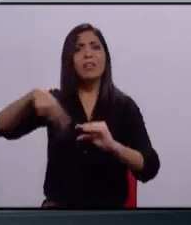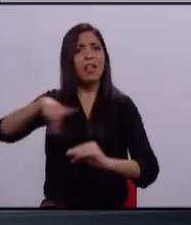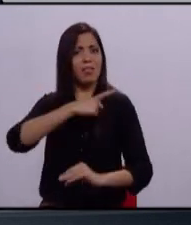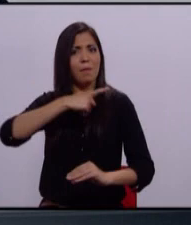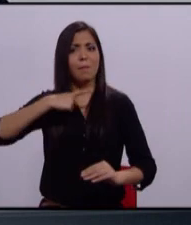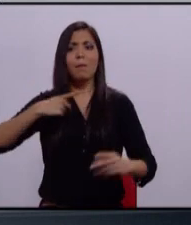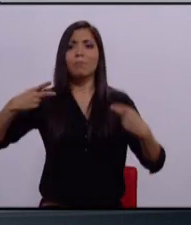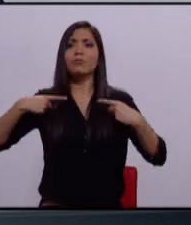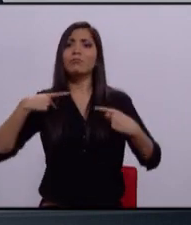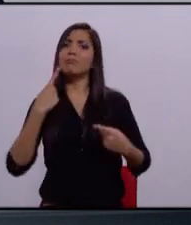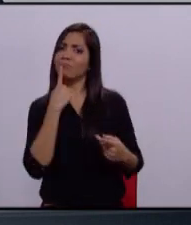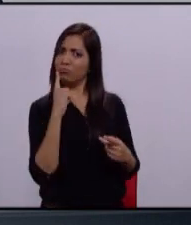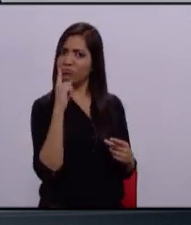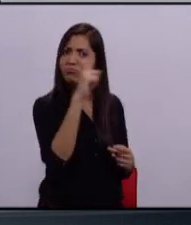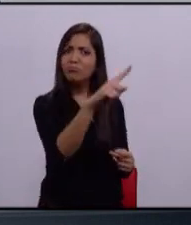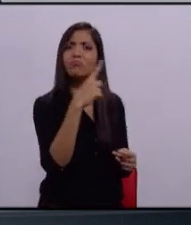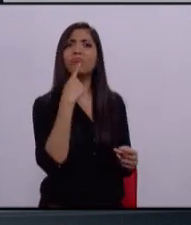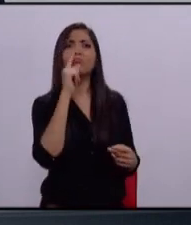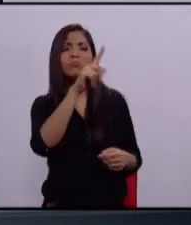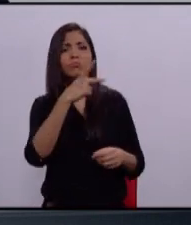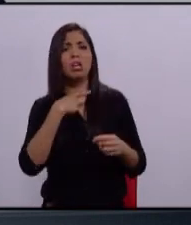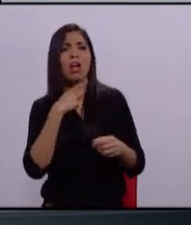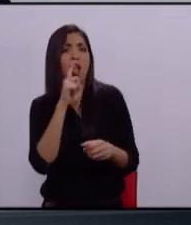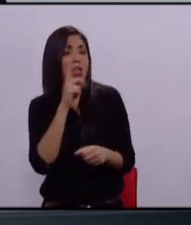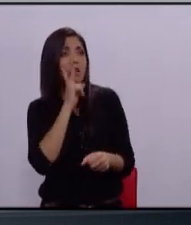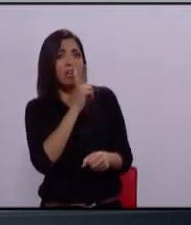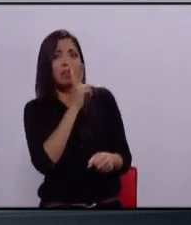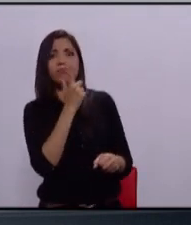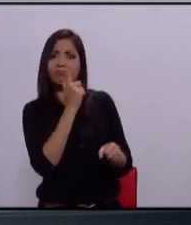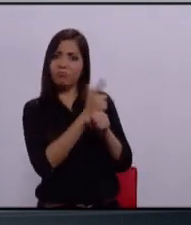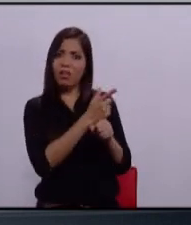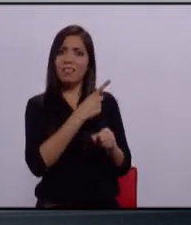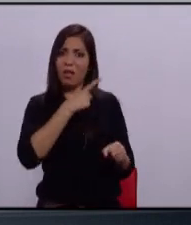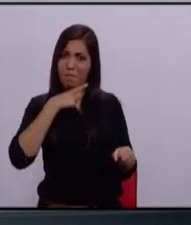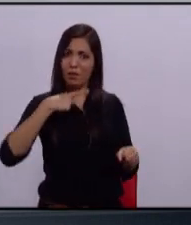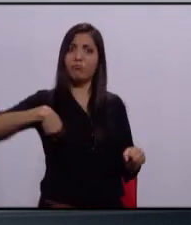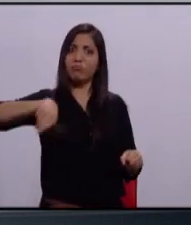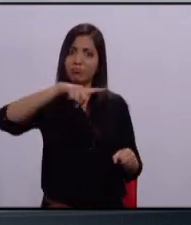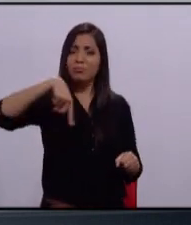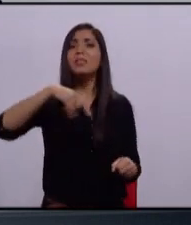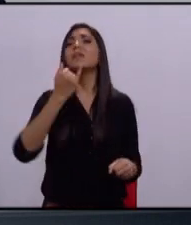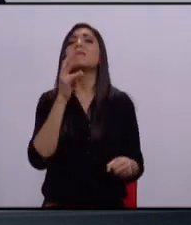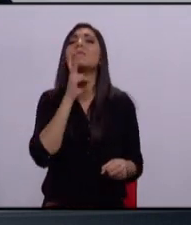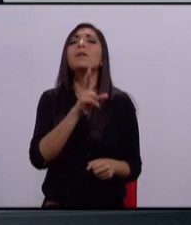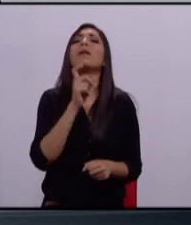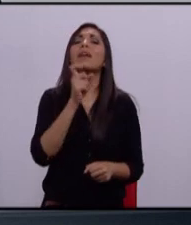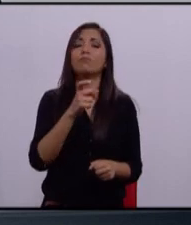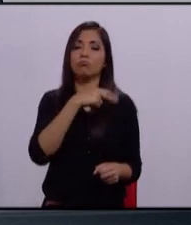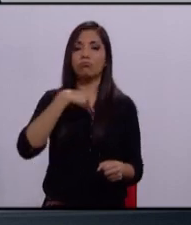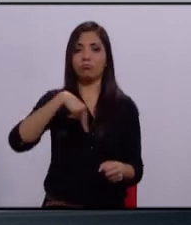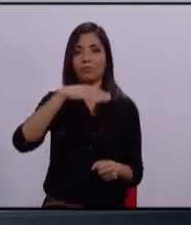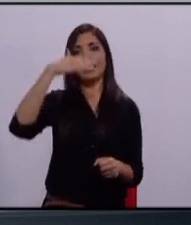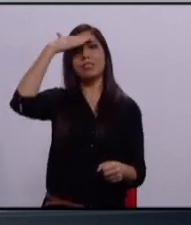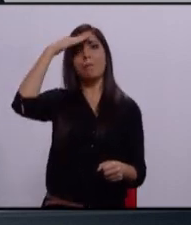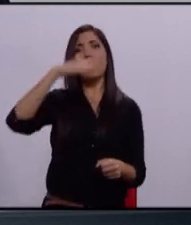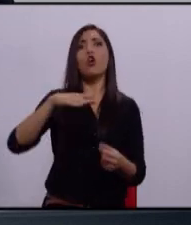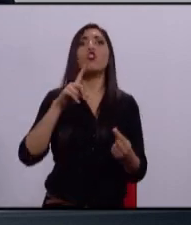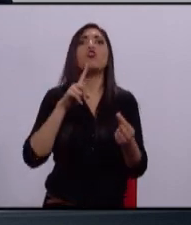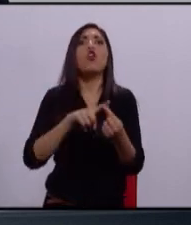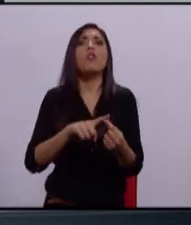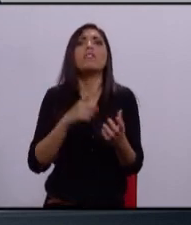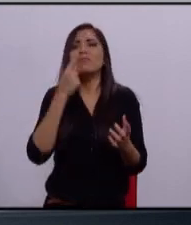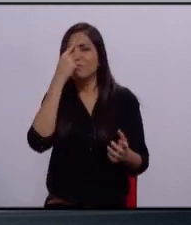que promover la denuncia y que en este esquema nos permita el que sepamos dónde se están